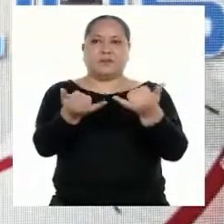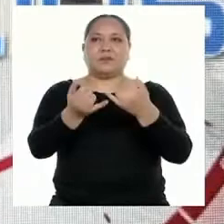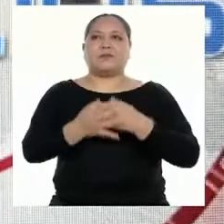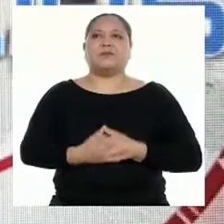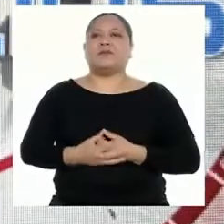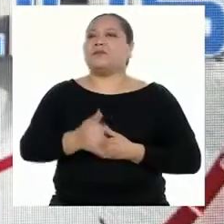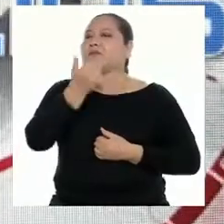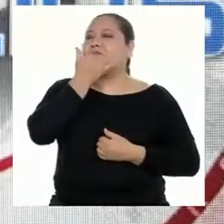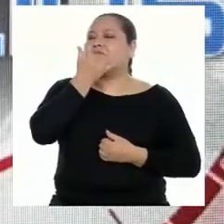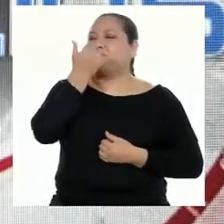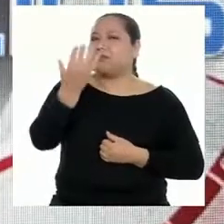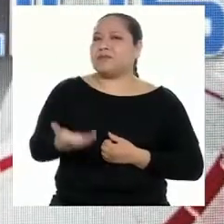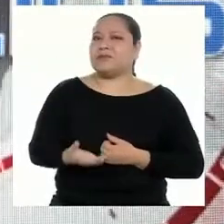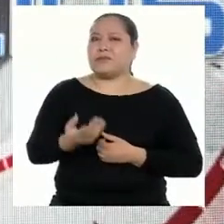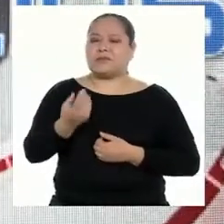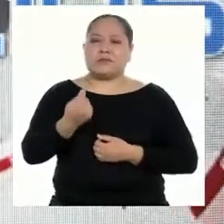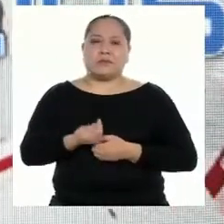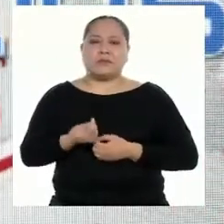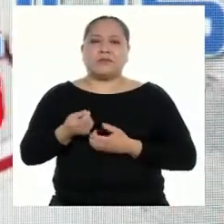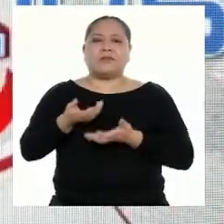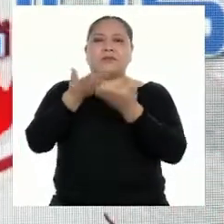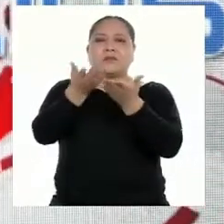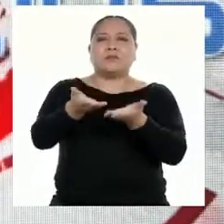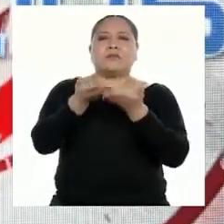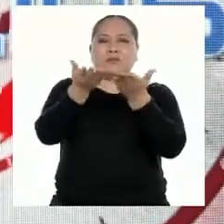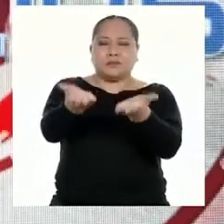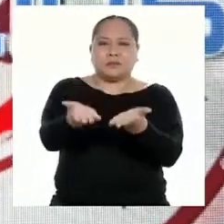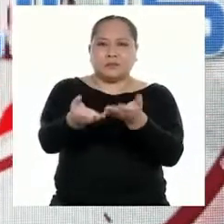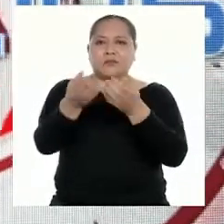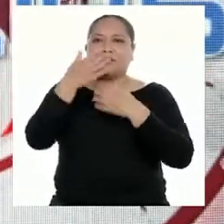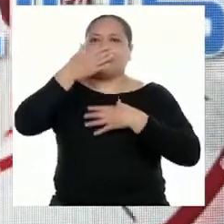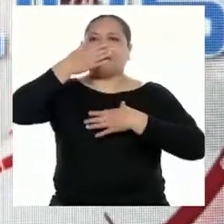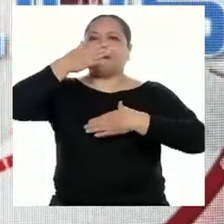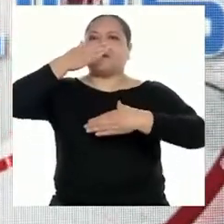¡Aprendo en casa!